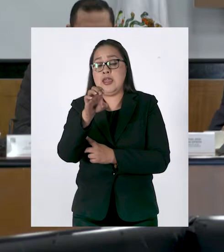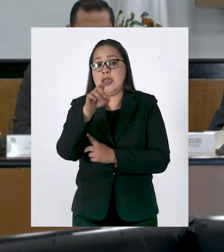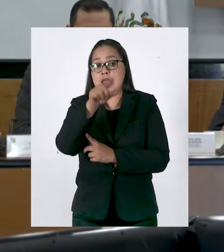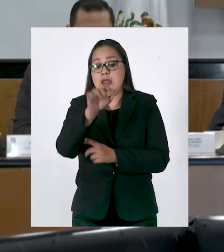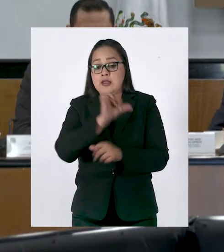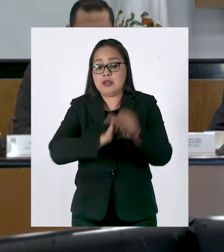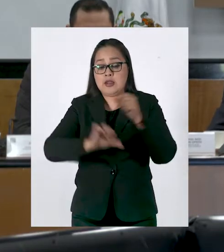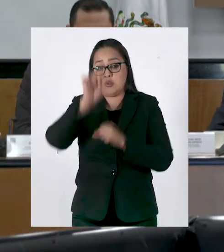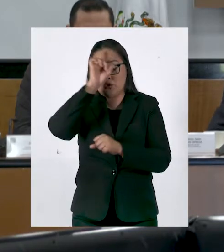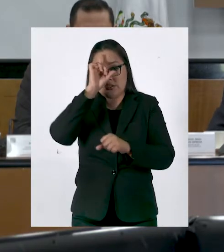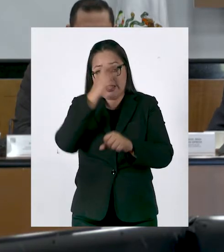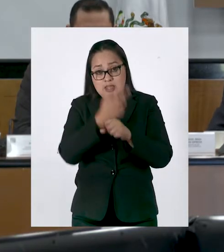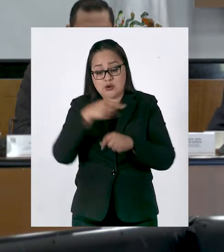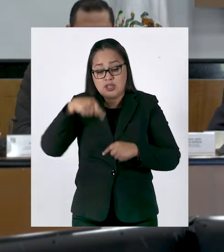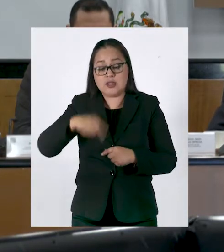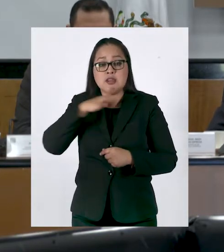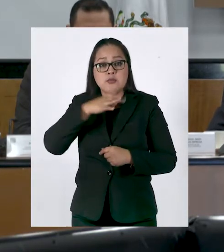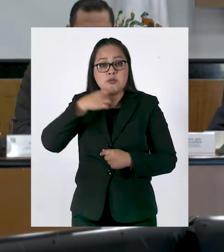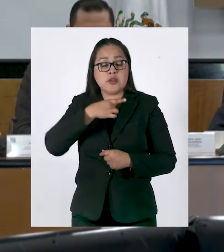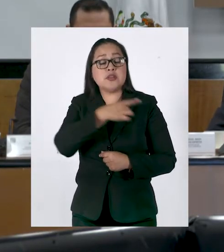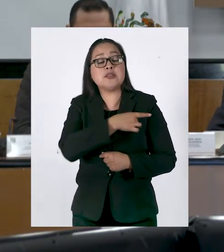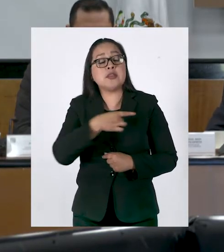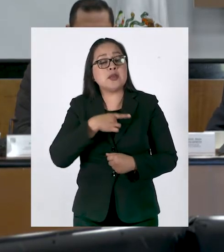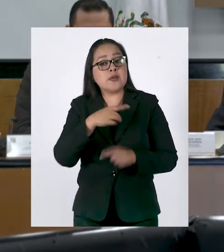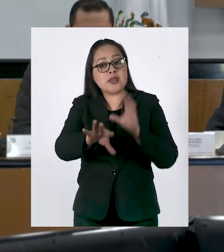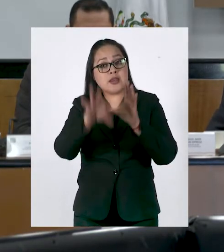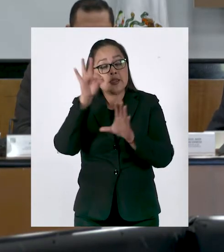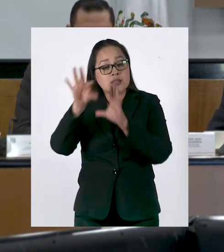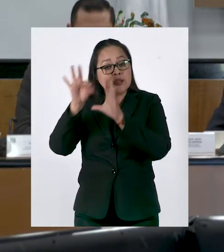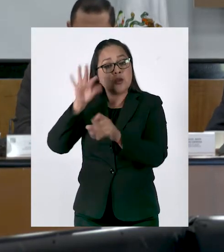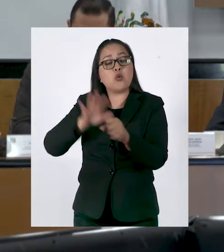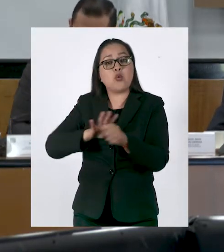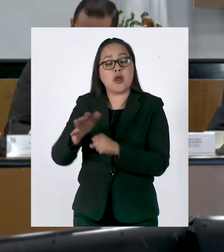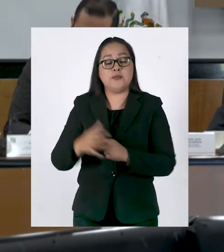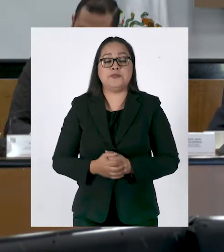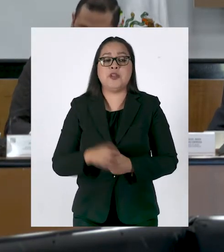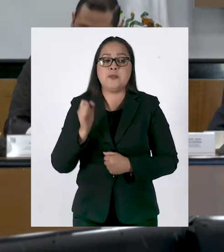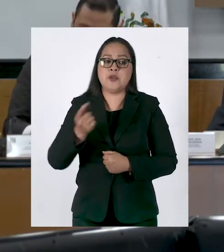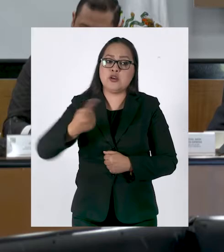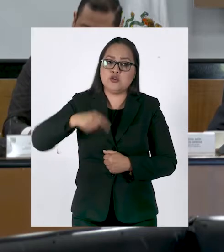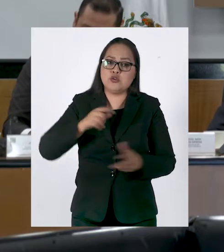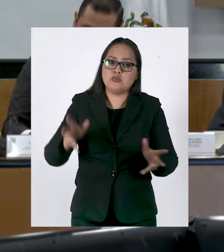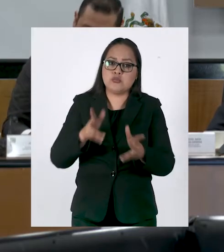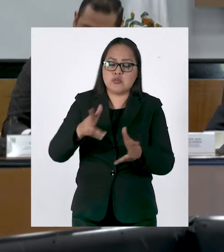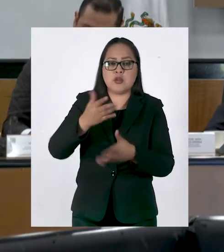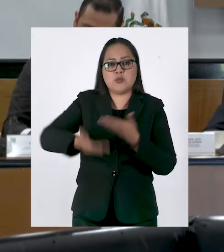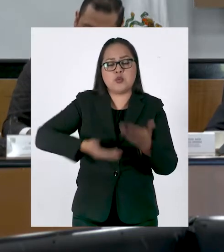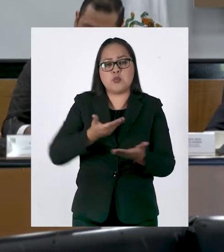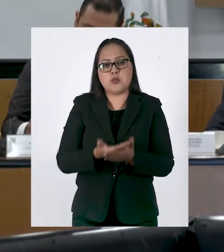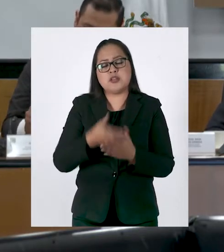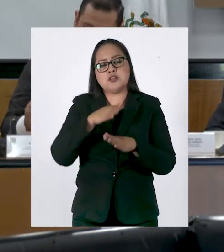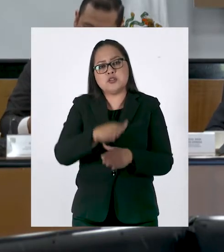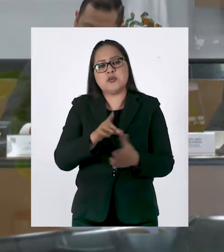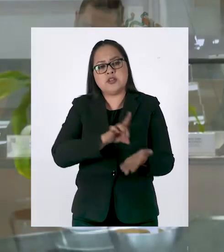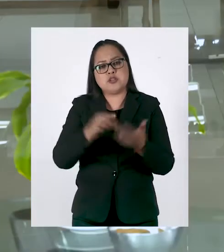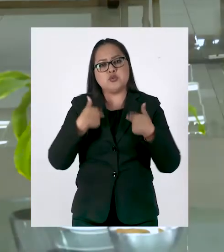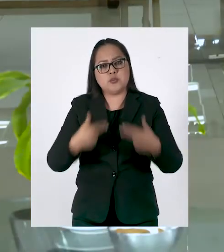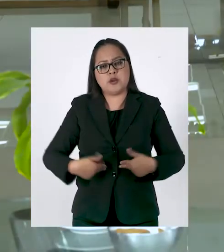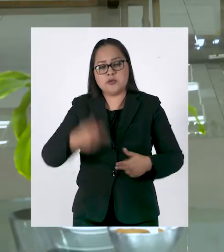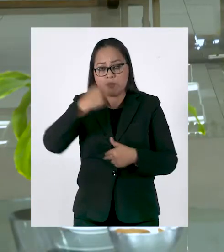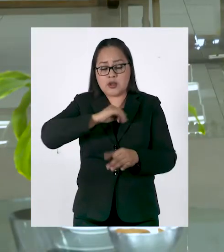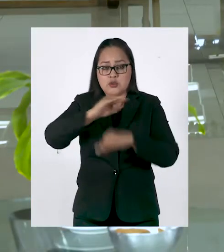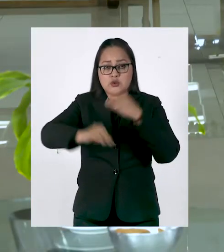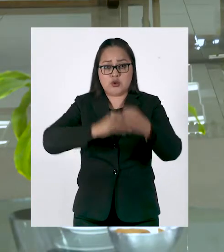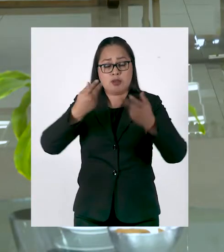Cámara de Diputados el elegirlos. Por otra parte, vamos a impulsar distintas iniciativas que tienen que ver con la garantía de los derechos